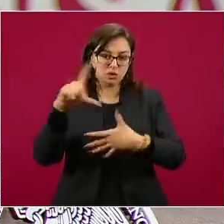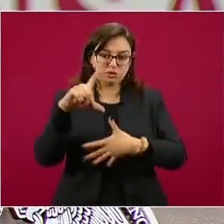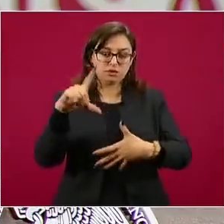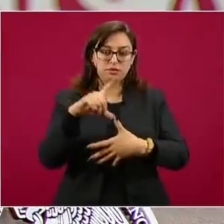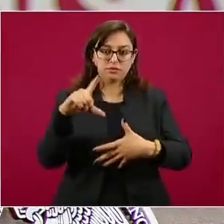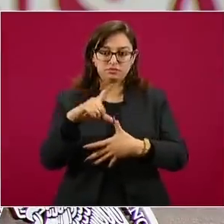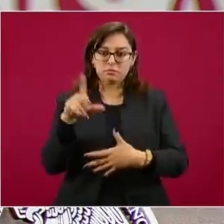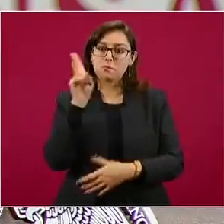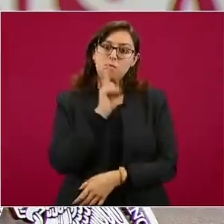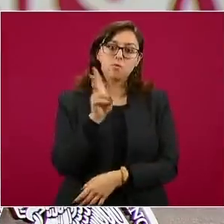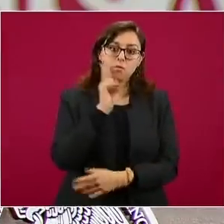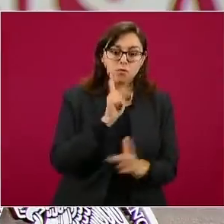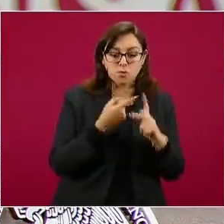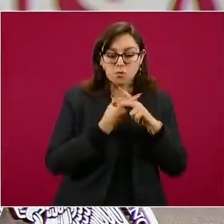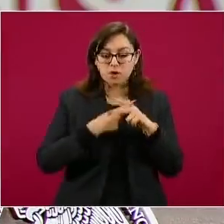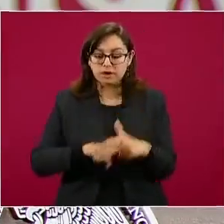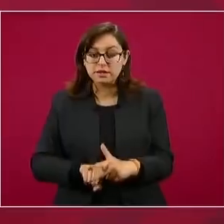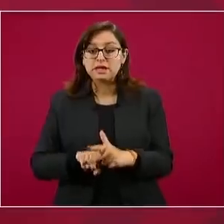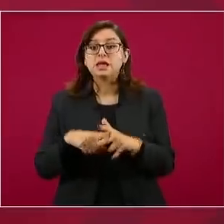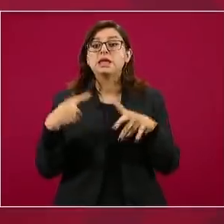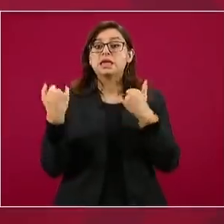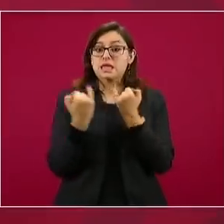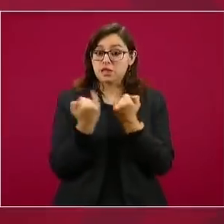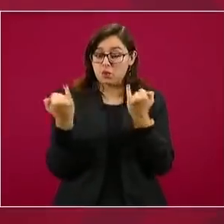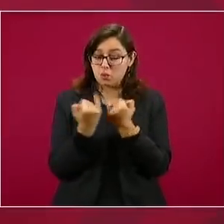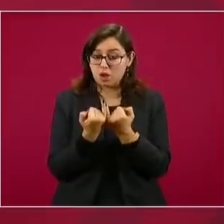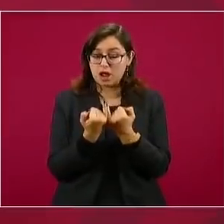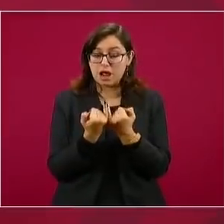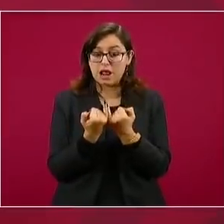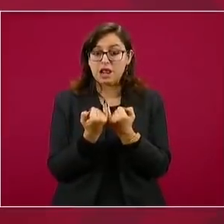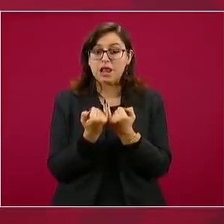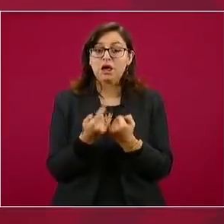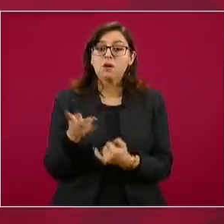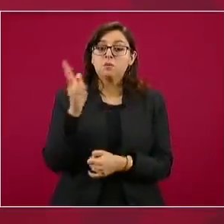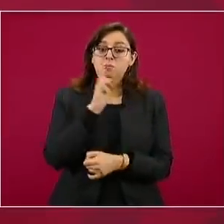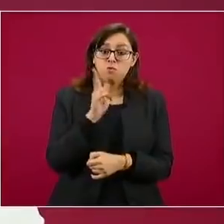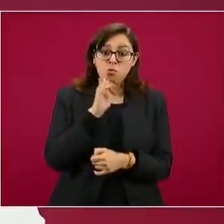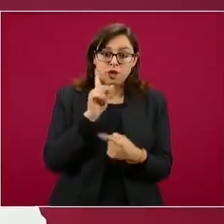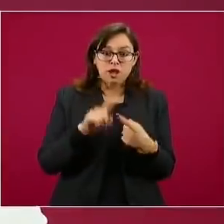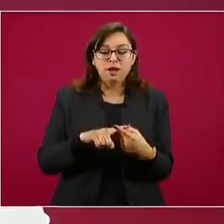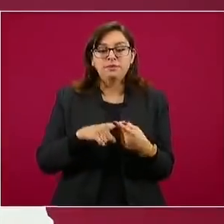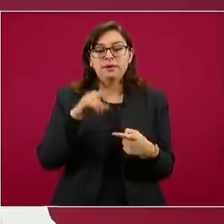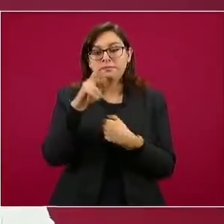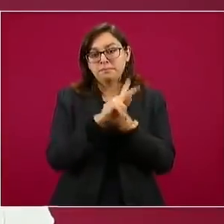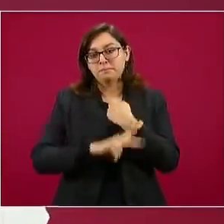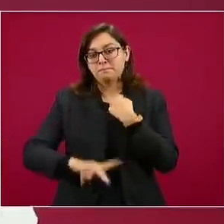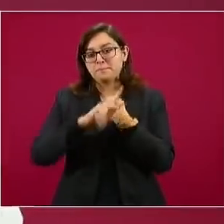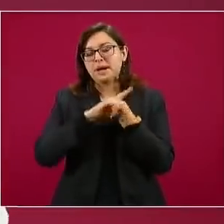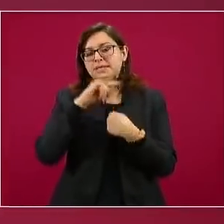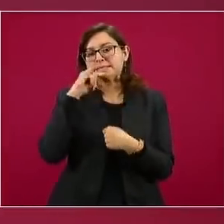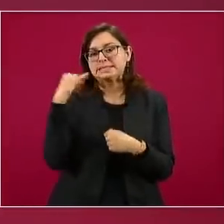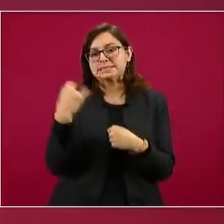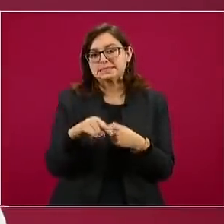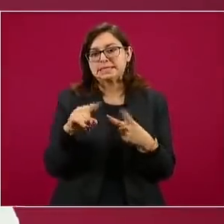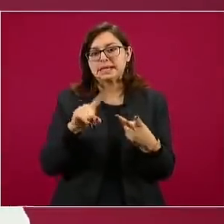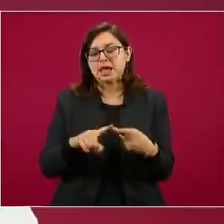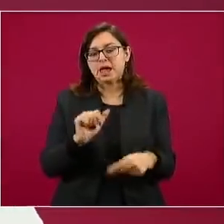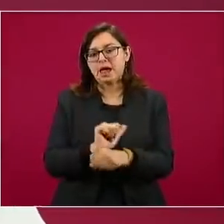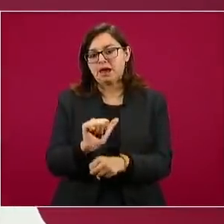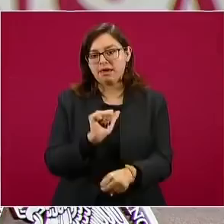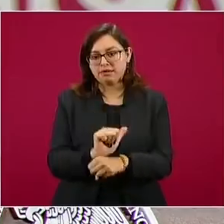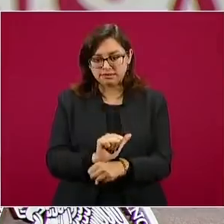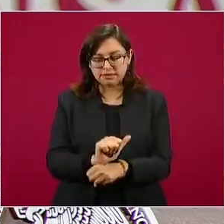También se prevé que se van a unir a los ensayos clínicos de CanSino, Chile y Argentina. Los resultados van a ser